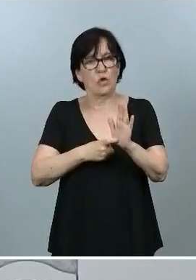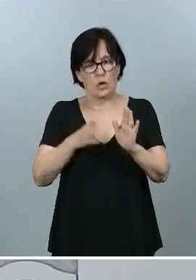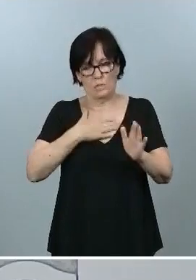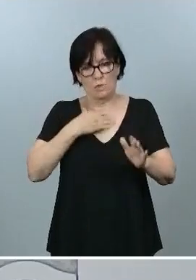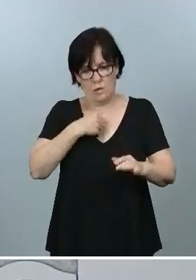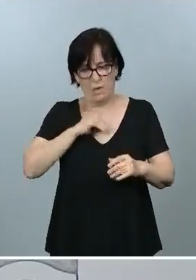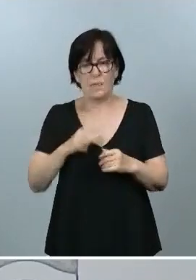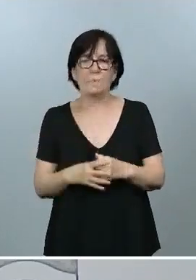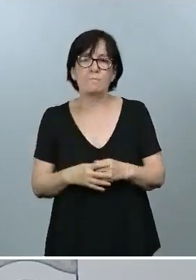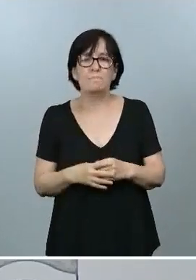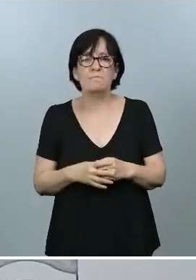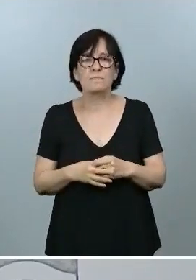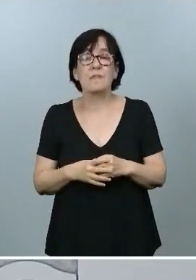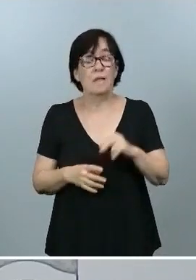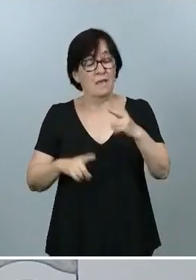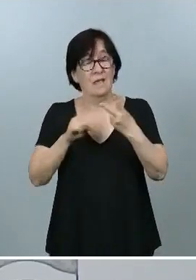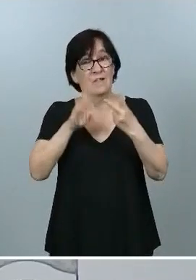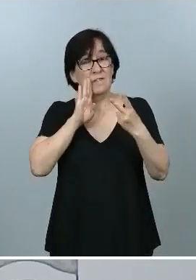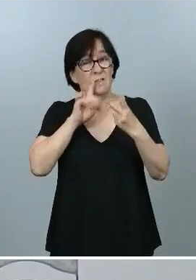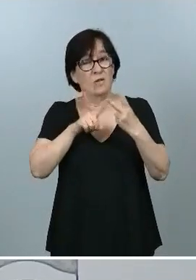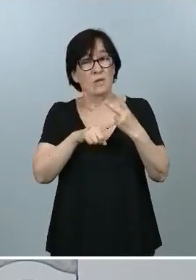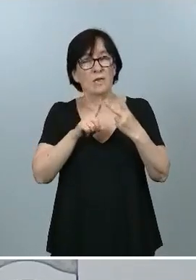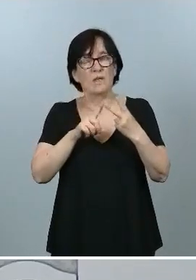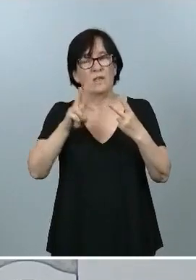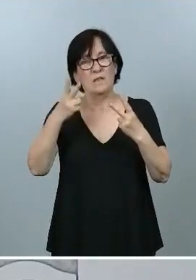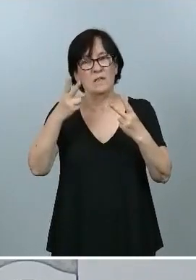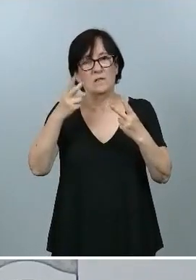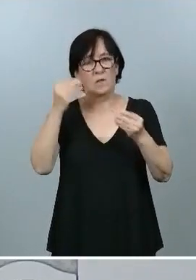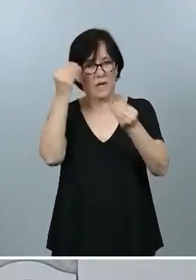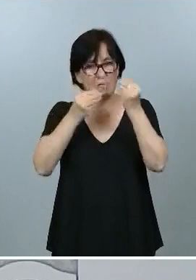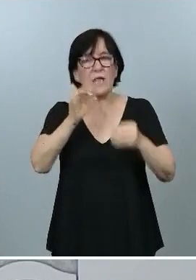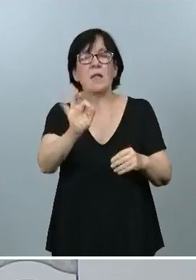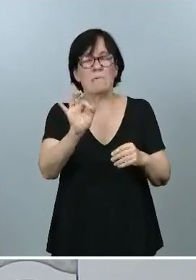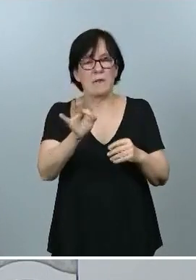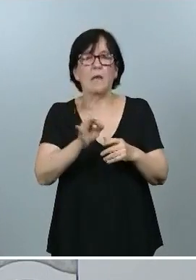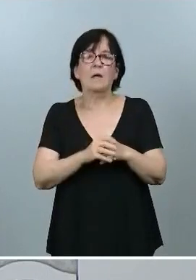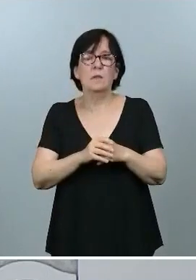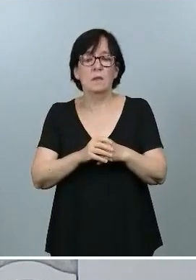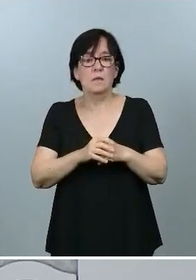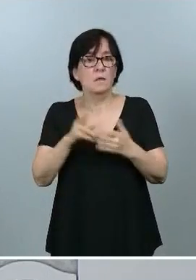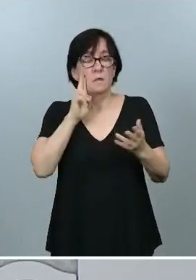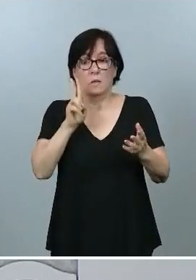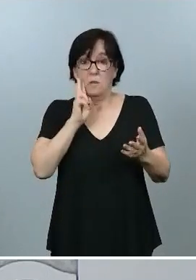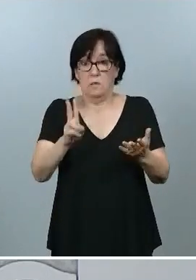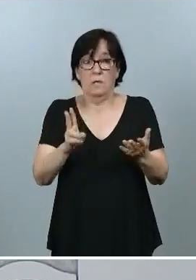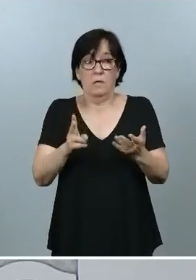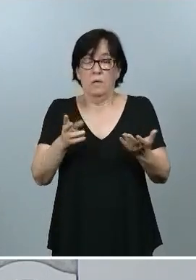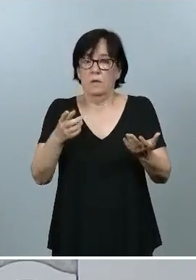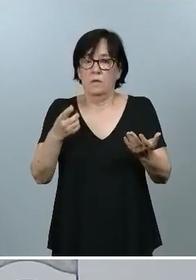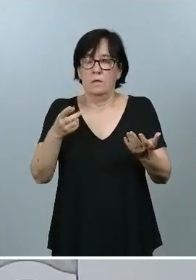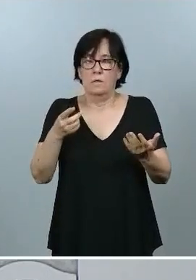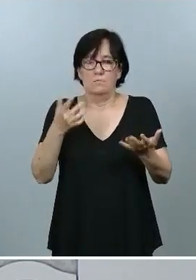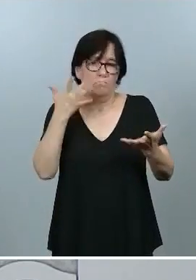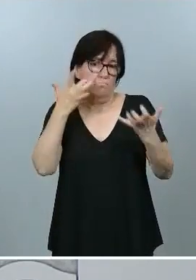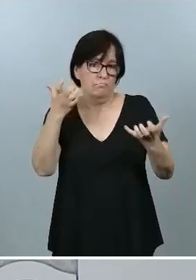Decir en segundo lugar y en relación con la segunda reflexión, que efectivamente yo creo que a poco que se mire se ve perfectamente que la